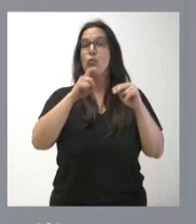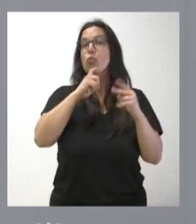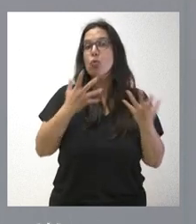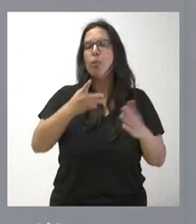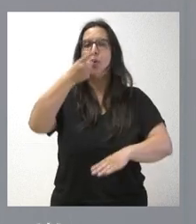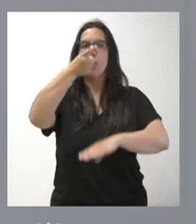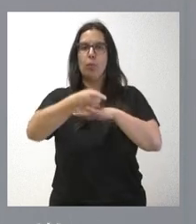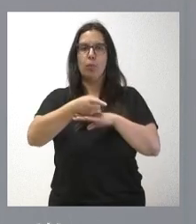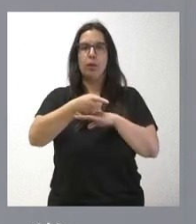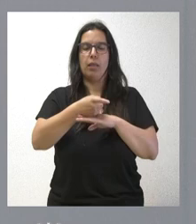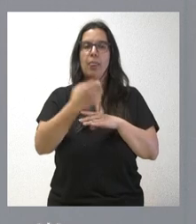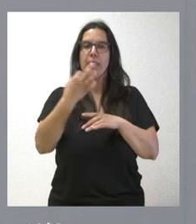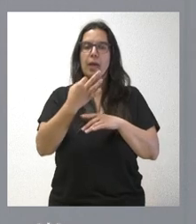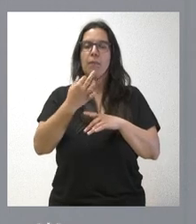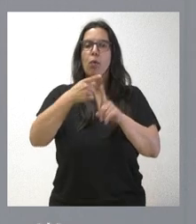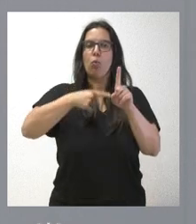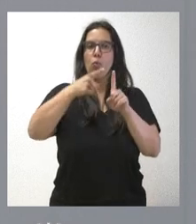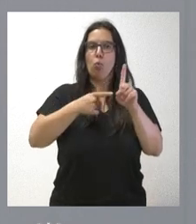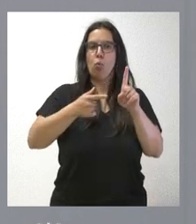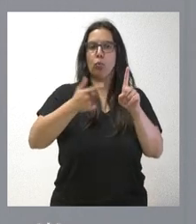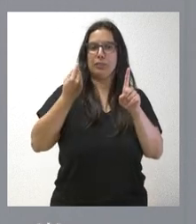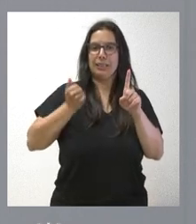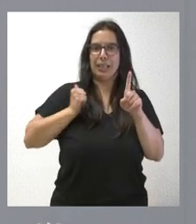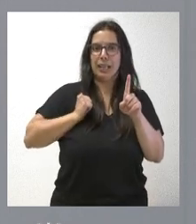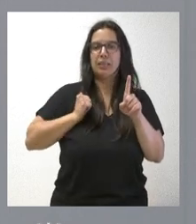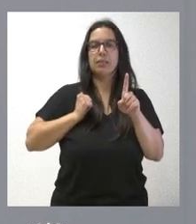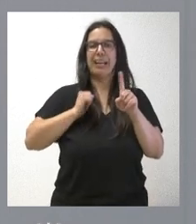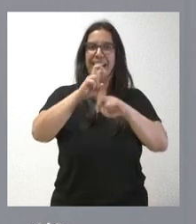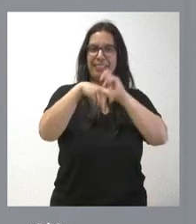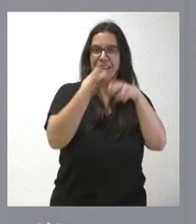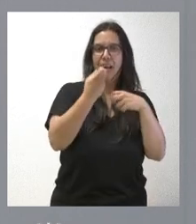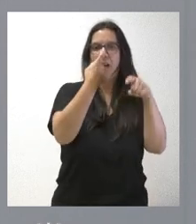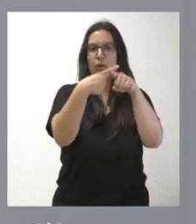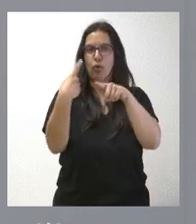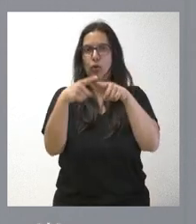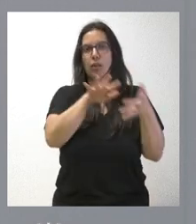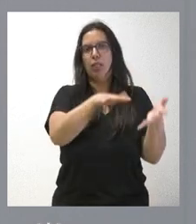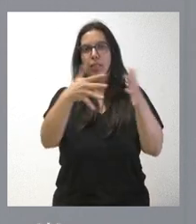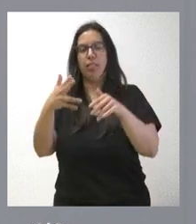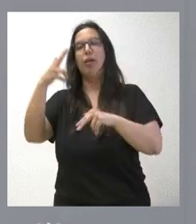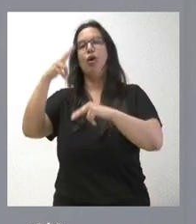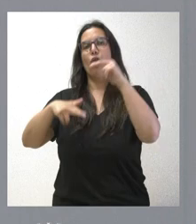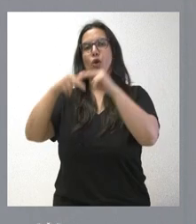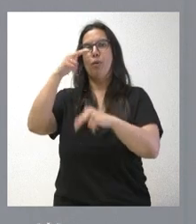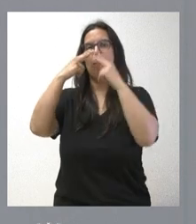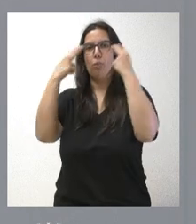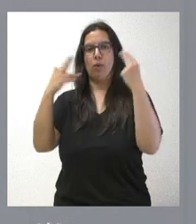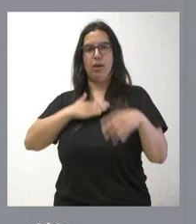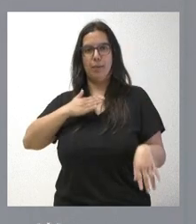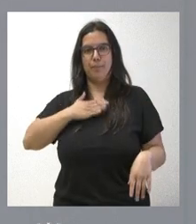de que sean utilizados estos áridos reciclados en la obra pública de la Administración de la Comunidad de Castillo.